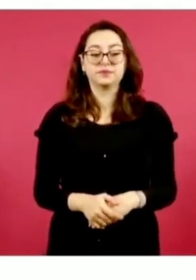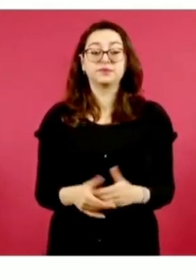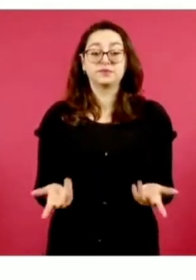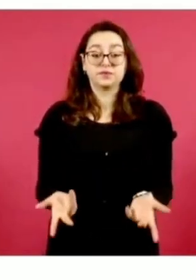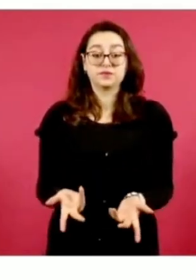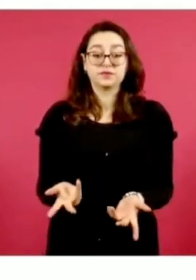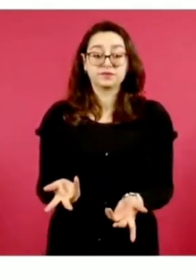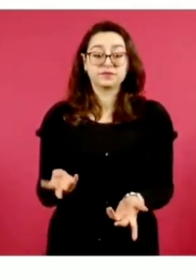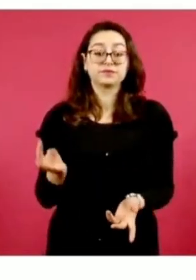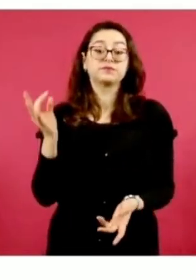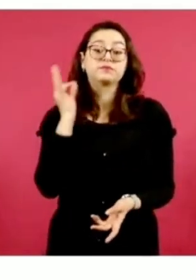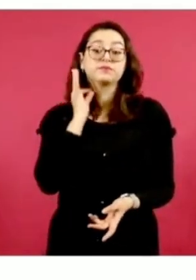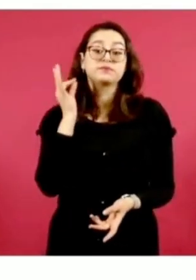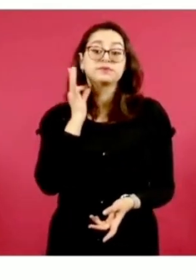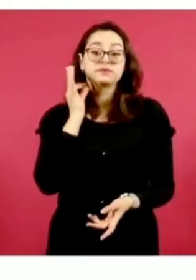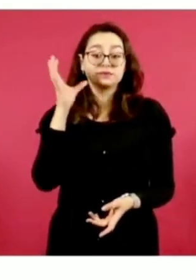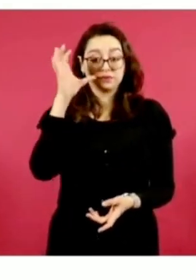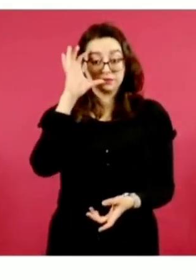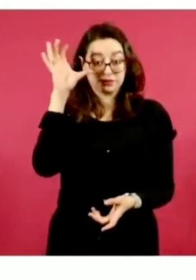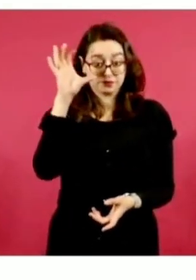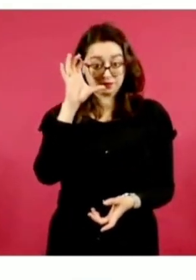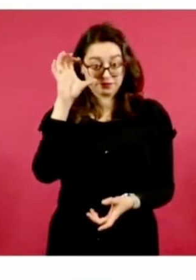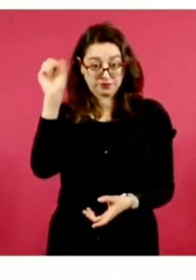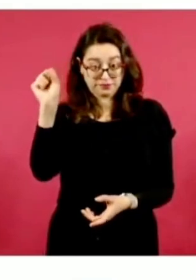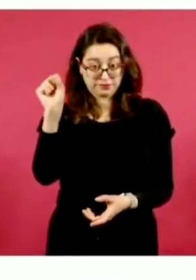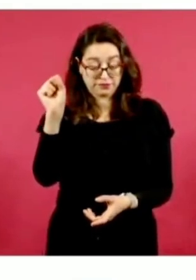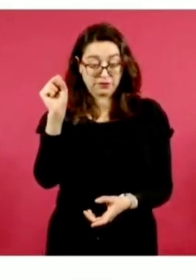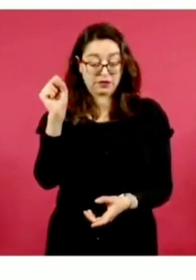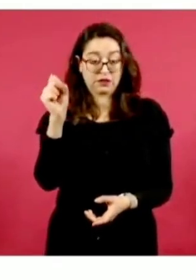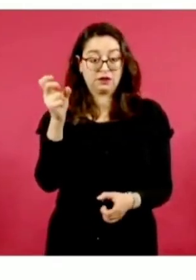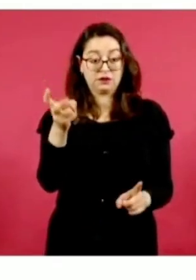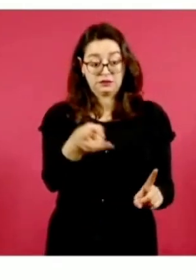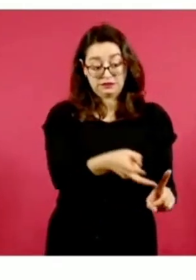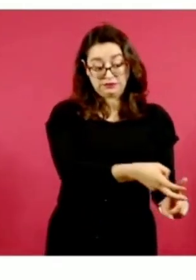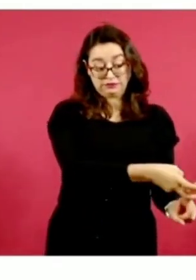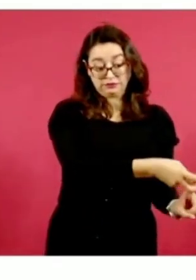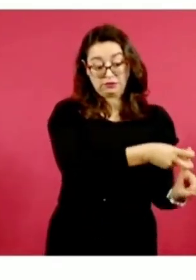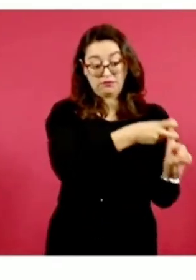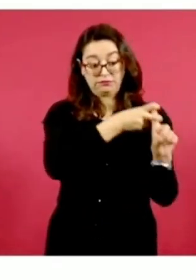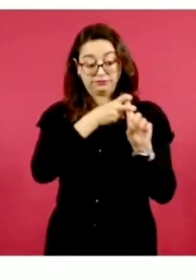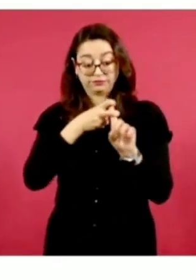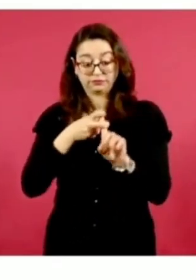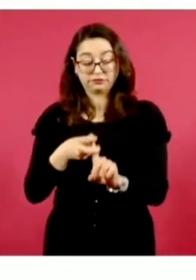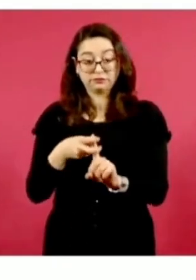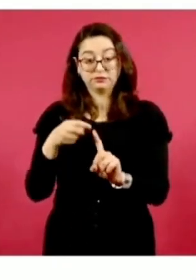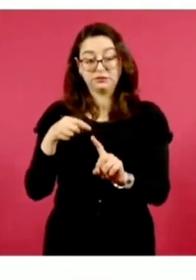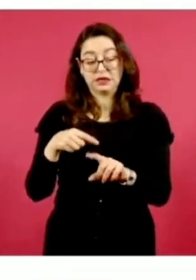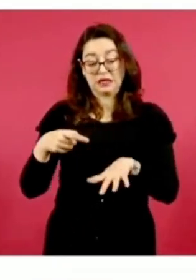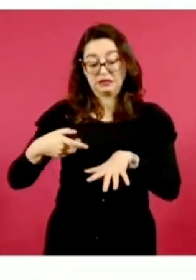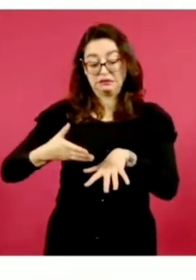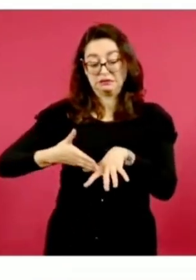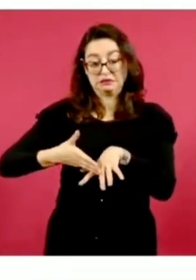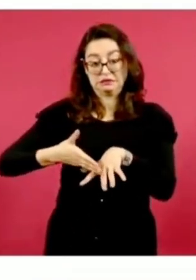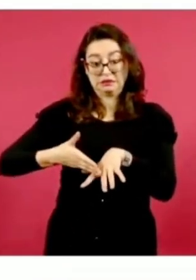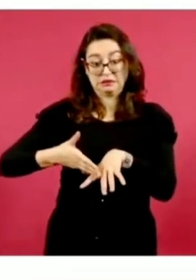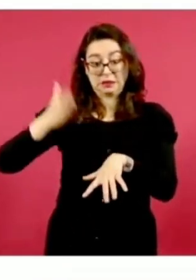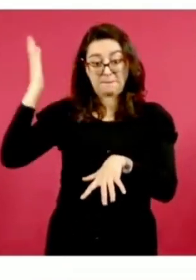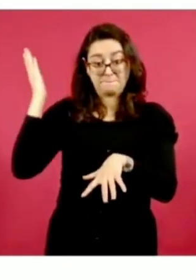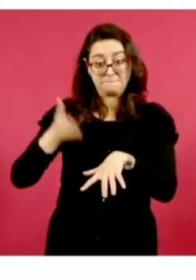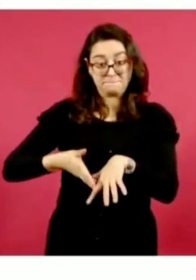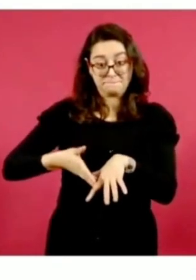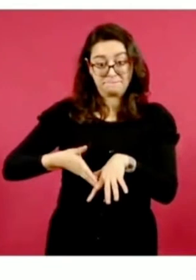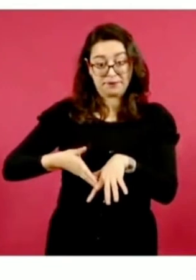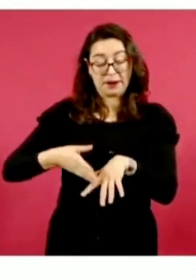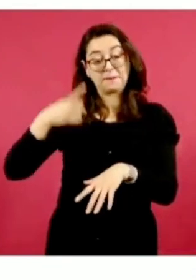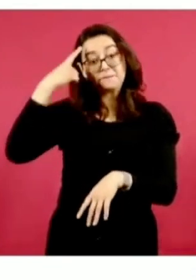la Fiscalía de Morelos, la víctima tras ser secuestrada le fue mutilado un dedo por sus secuestradores para presionar